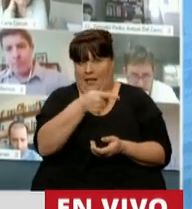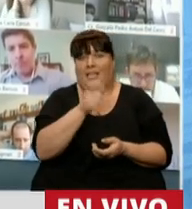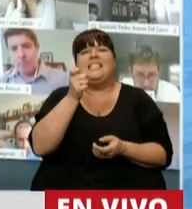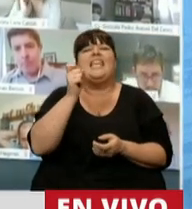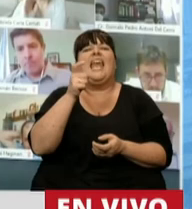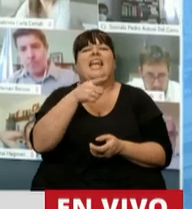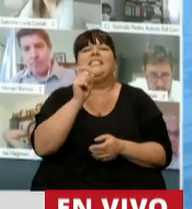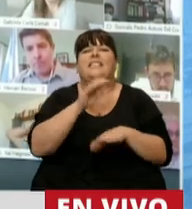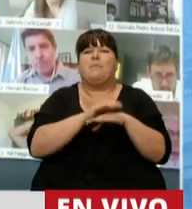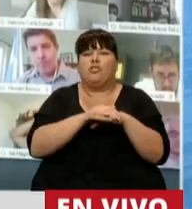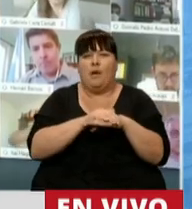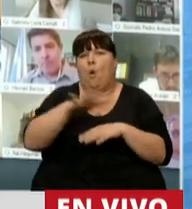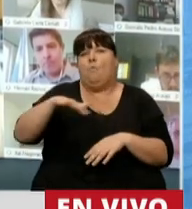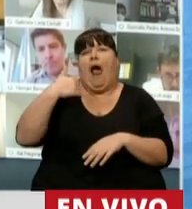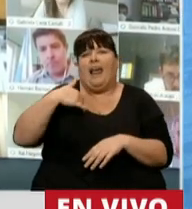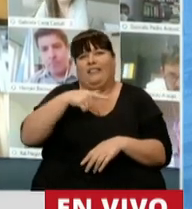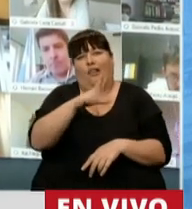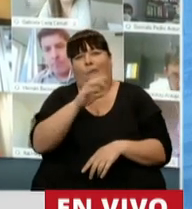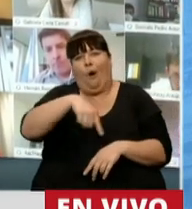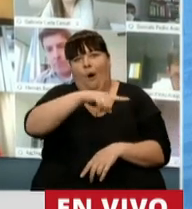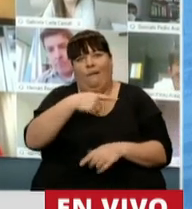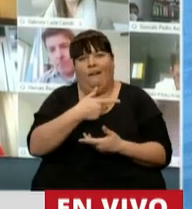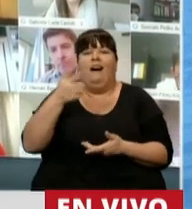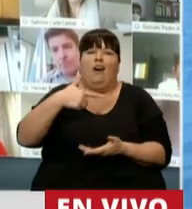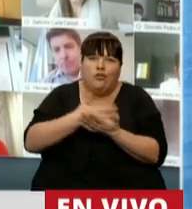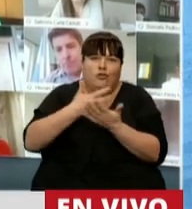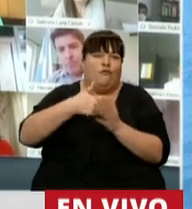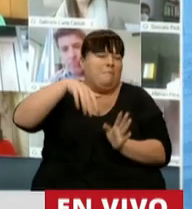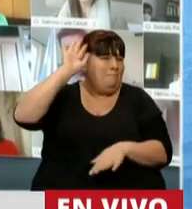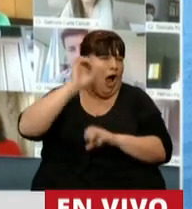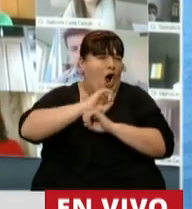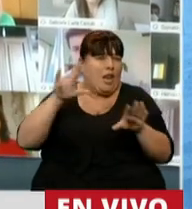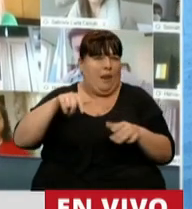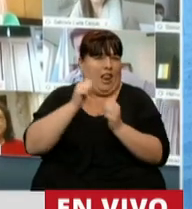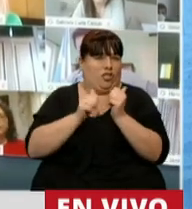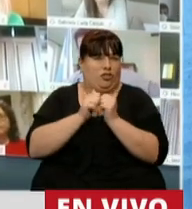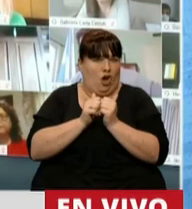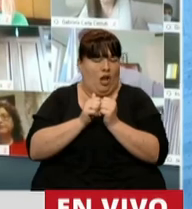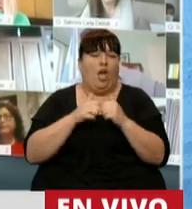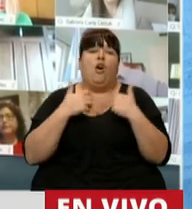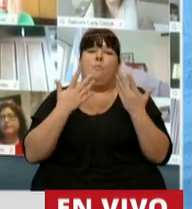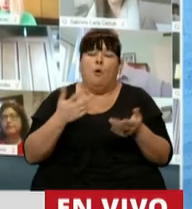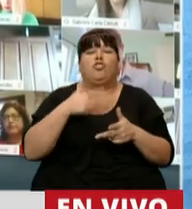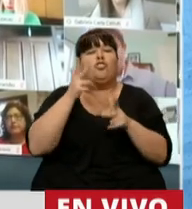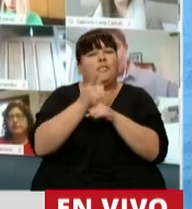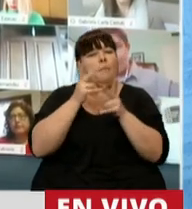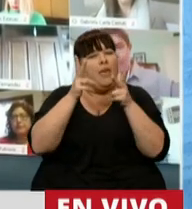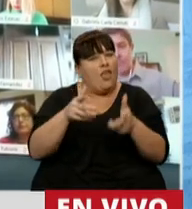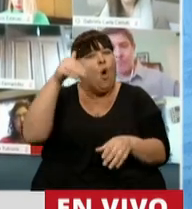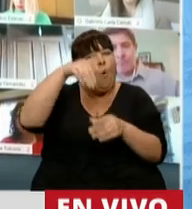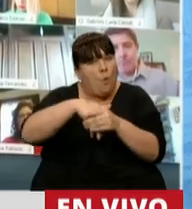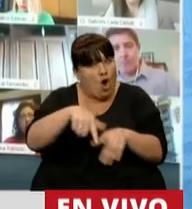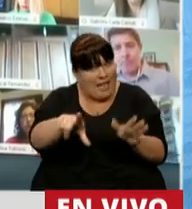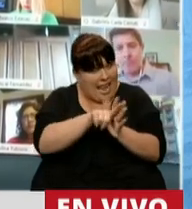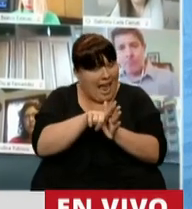quién es el otario que tienen? El pueblo argentino, que fue víctima del mayor latrocinio de la historia. Por eso yo digo siempre, votar